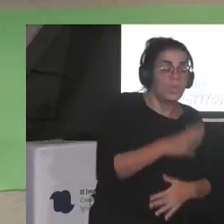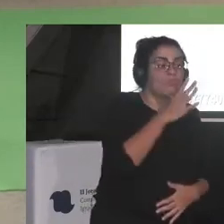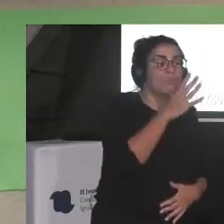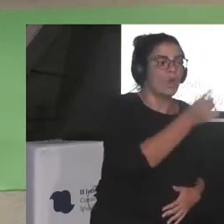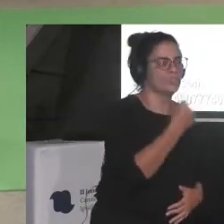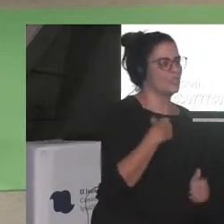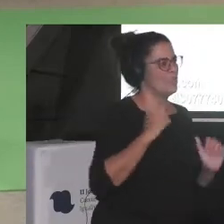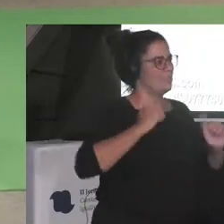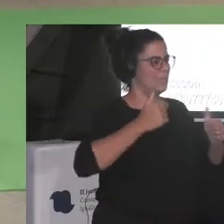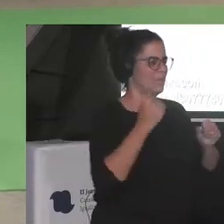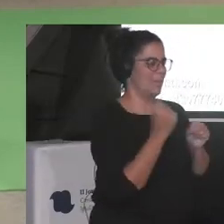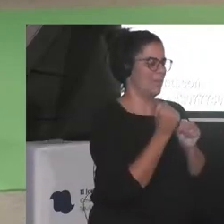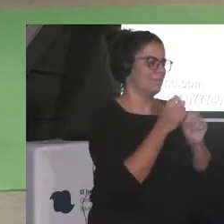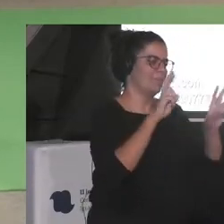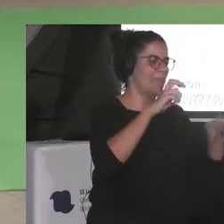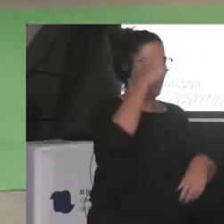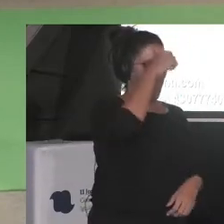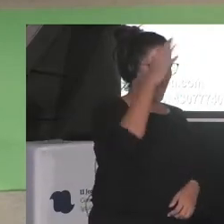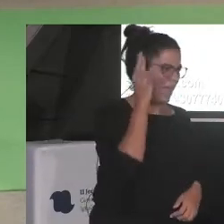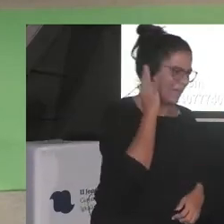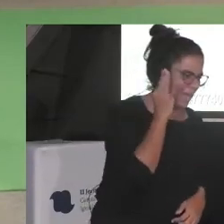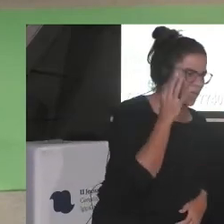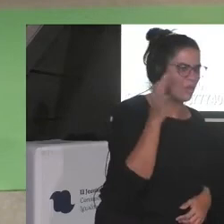género ¿no? todo el tema de relacional